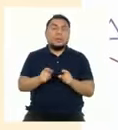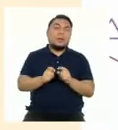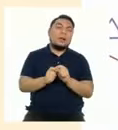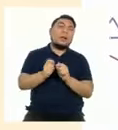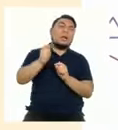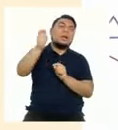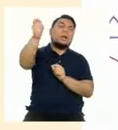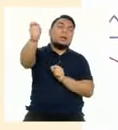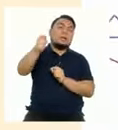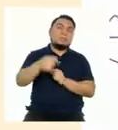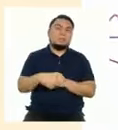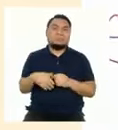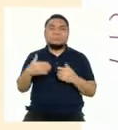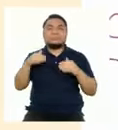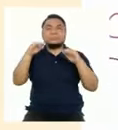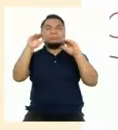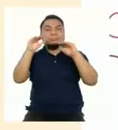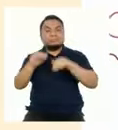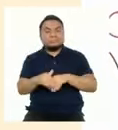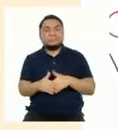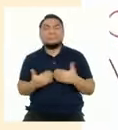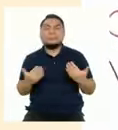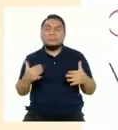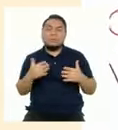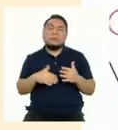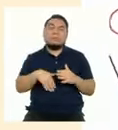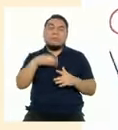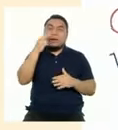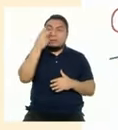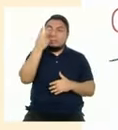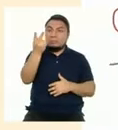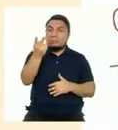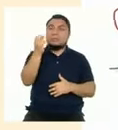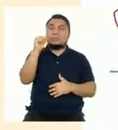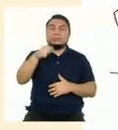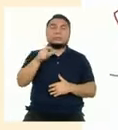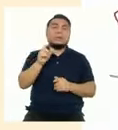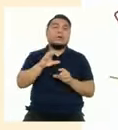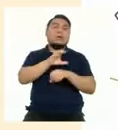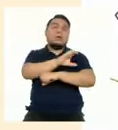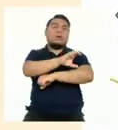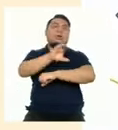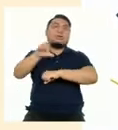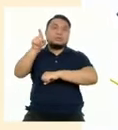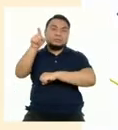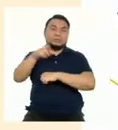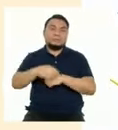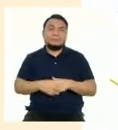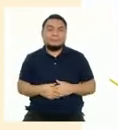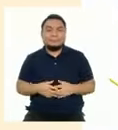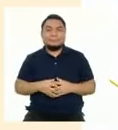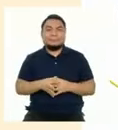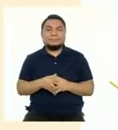estas cifras disminuyen de manera más notoria en la costa.